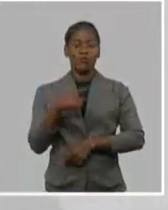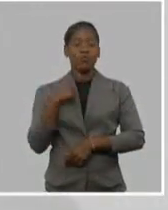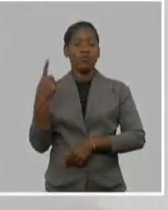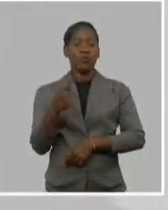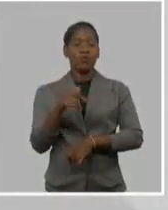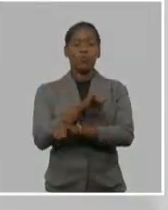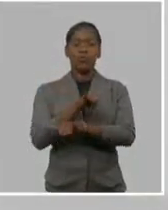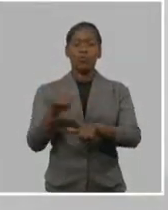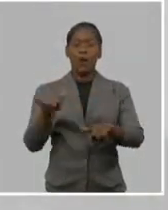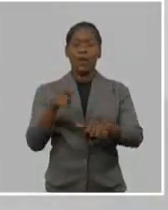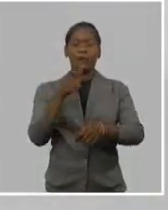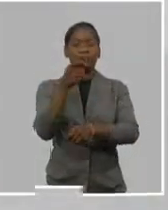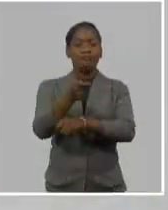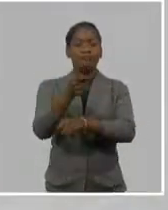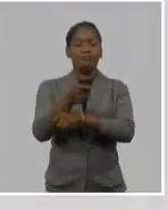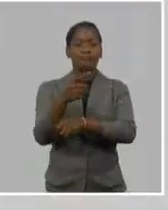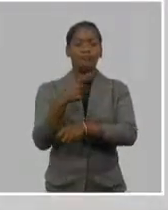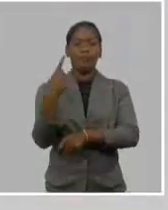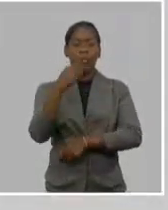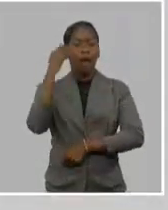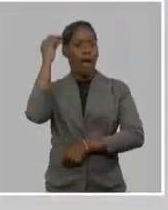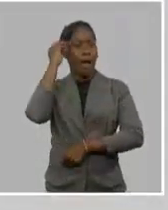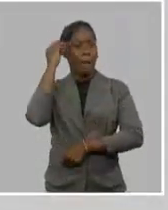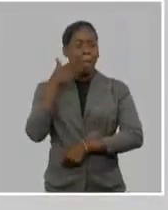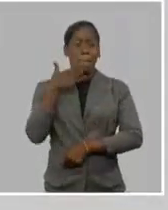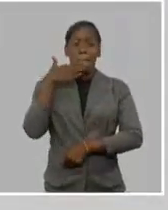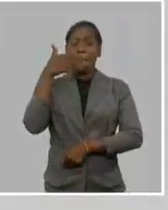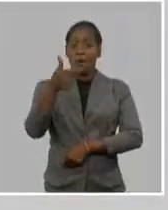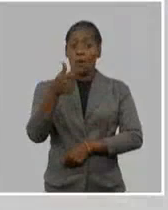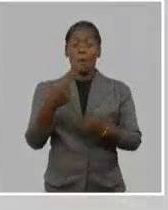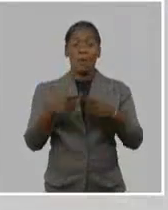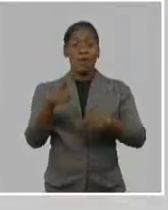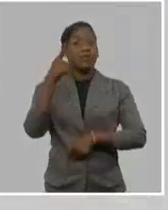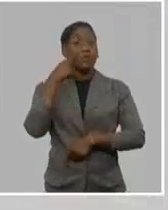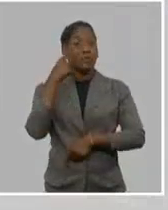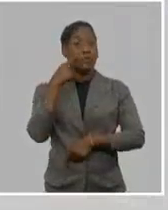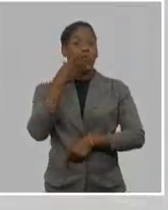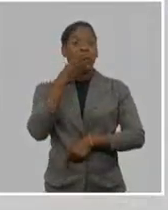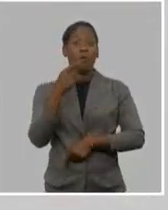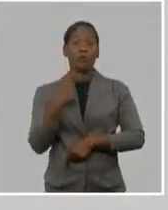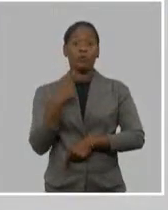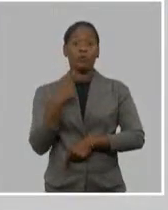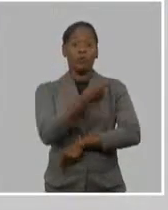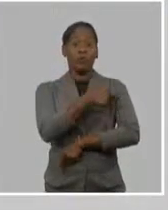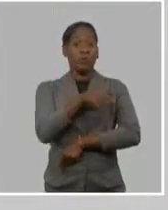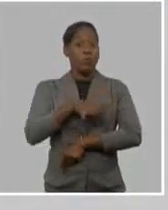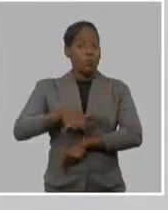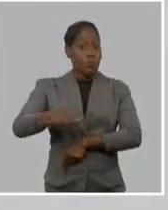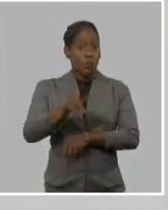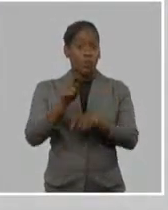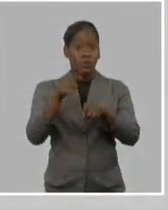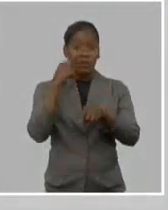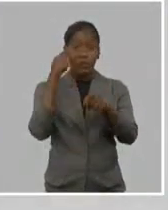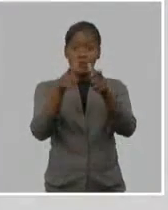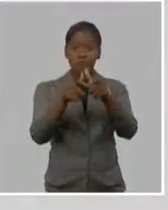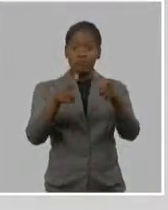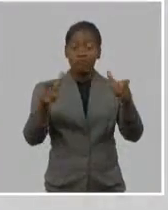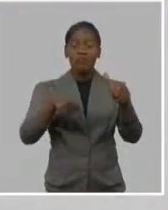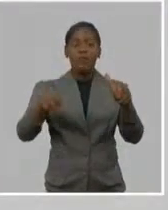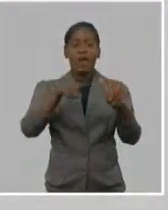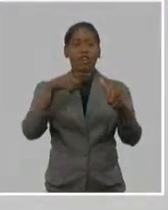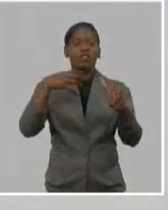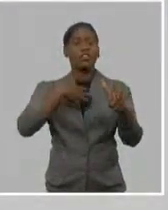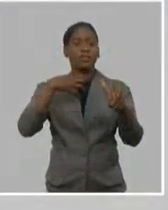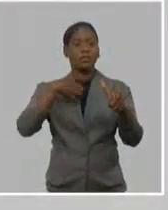manera. Hay enorme talento y capacidad en nuestro pueblo. Está demostrado en numerosos acontecimientos